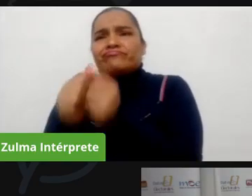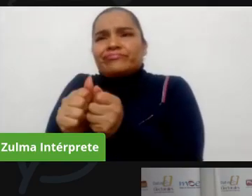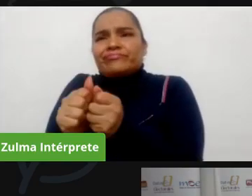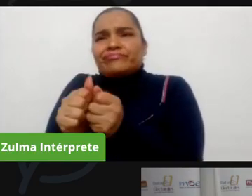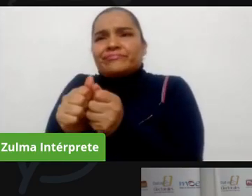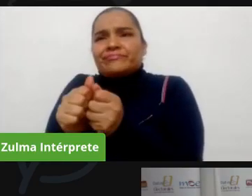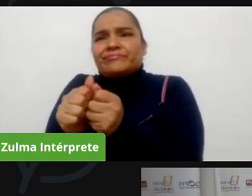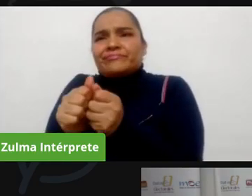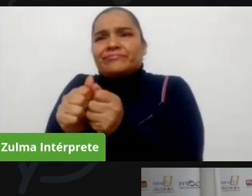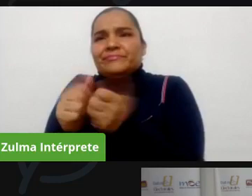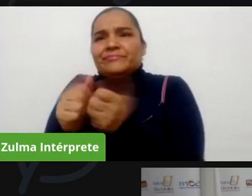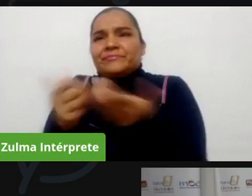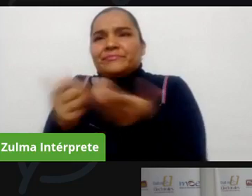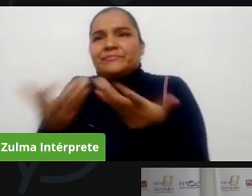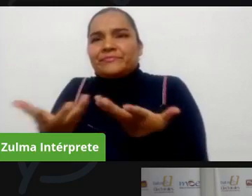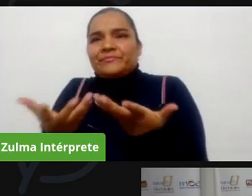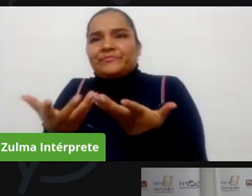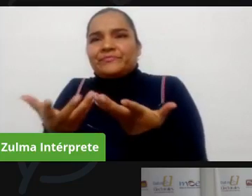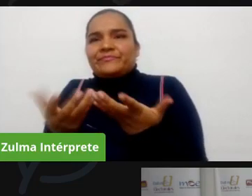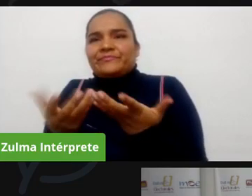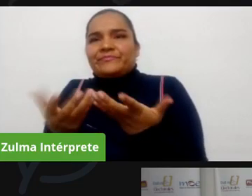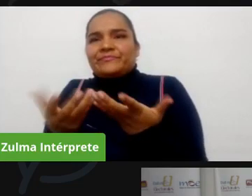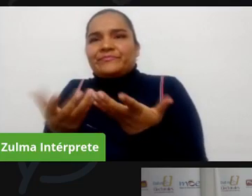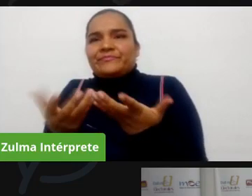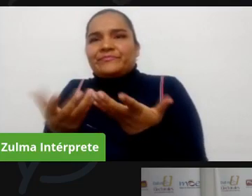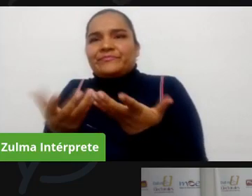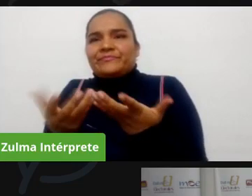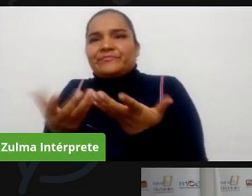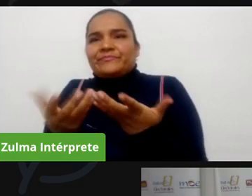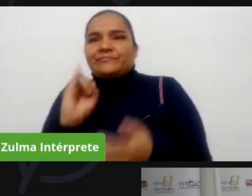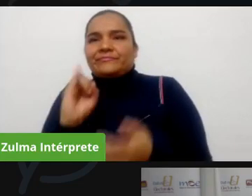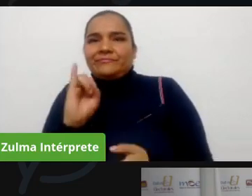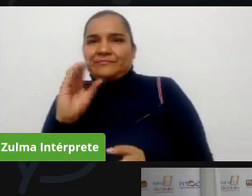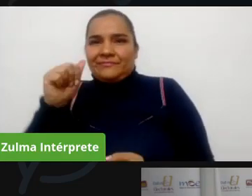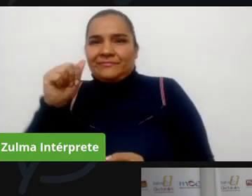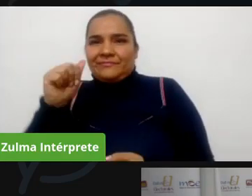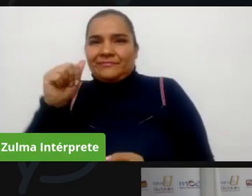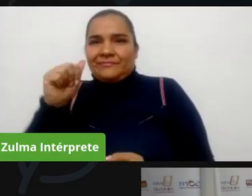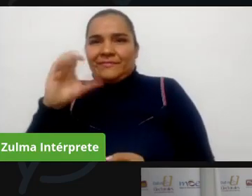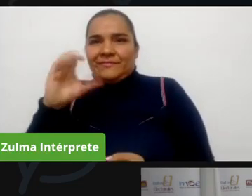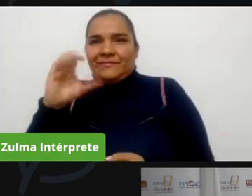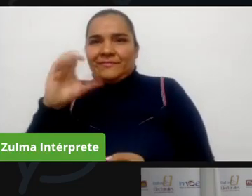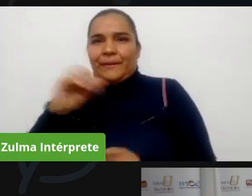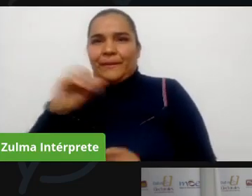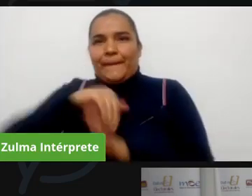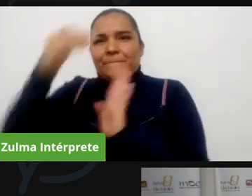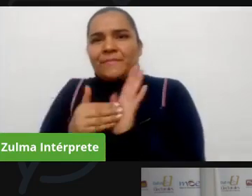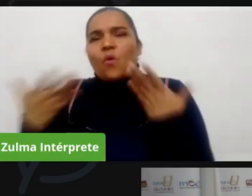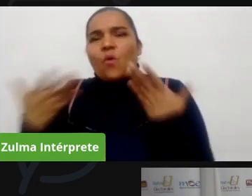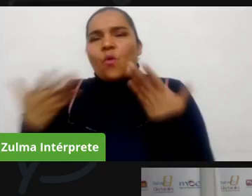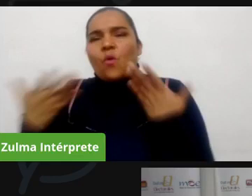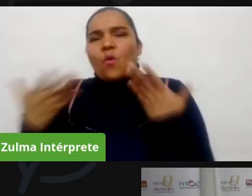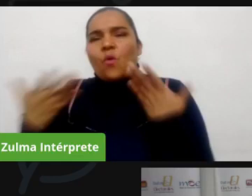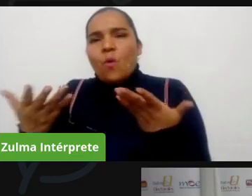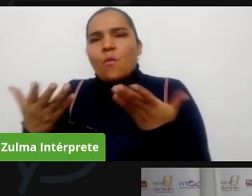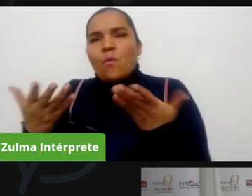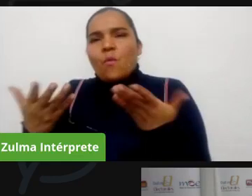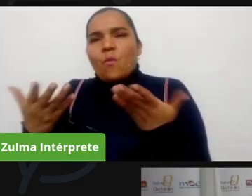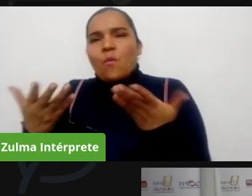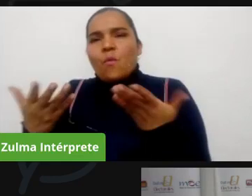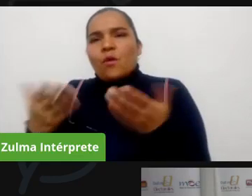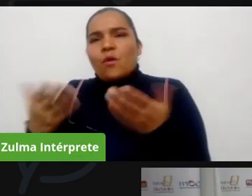también alejandra de capacitación que nos tiene muy contentos a los líderes y a las lideresas comunales y